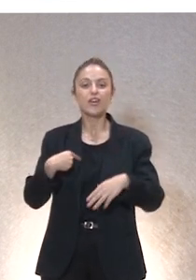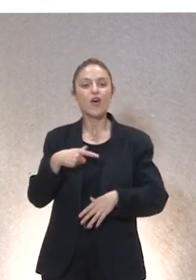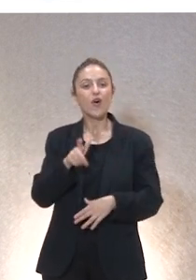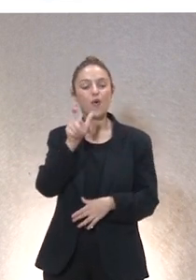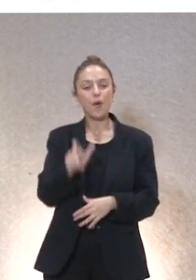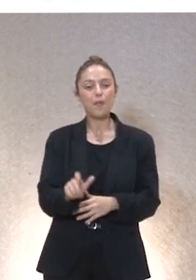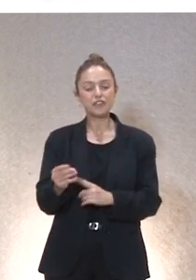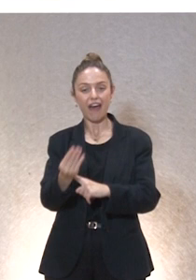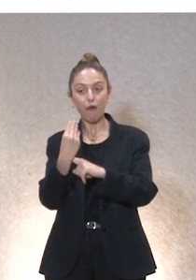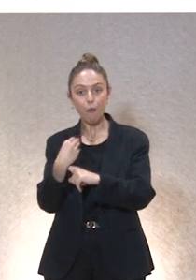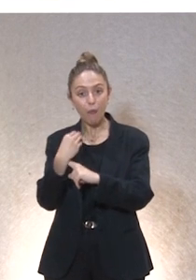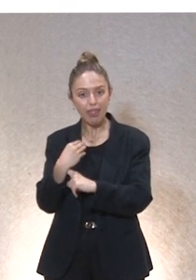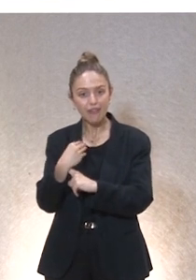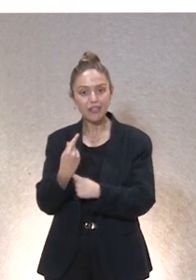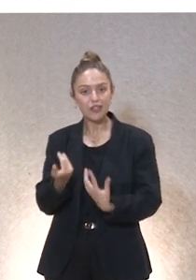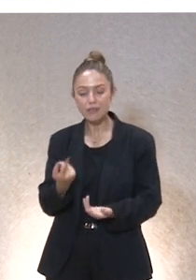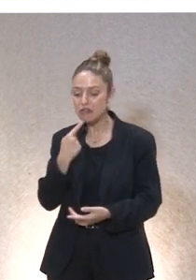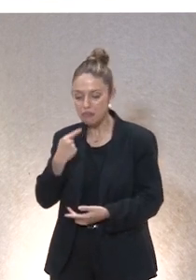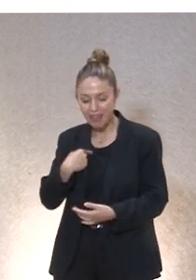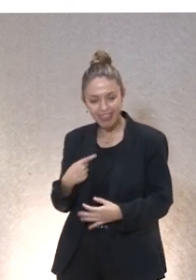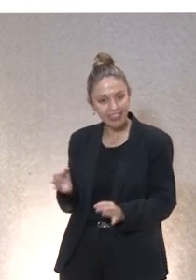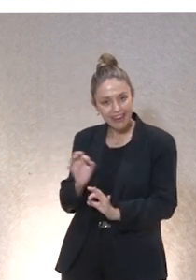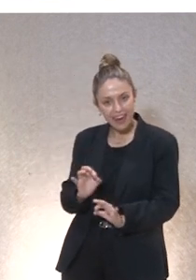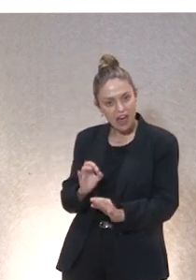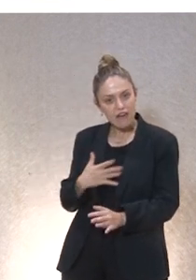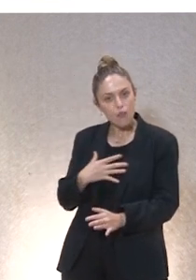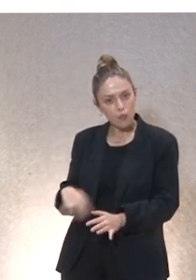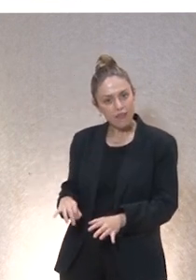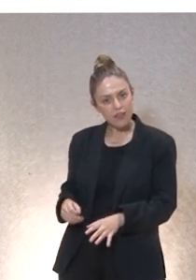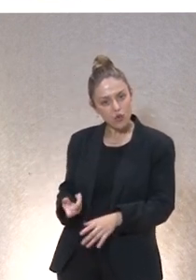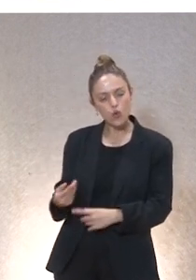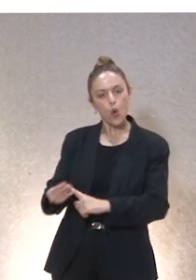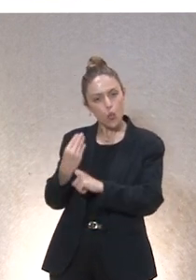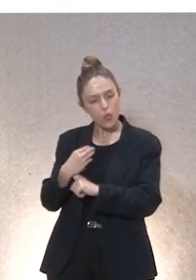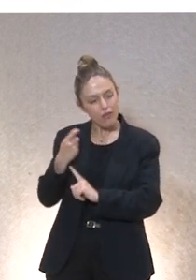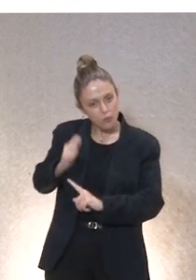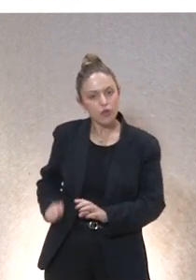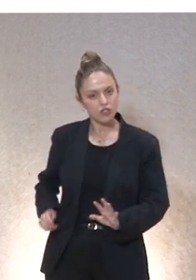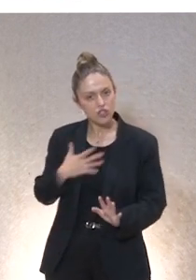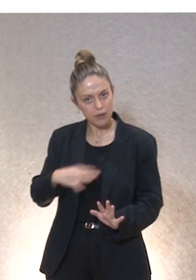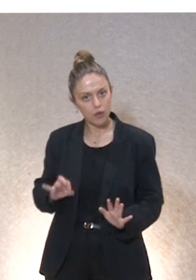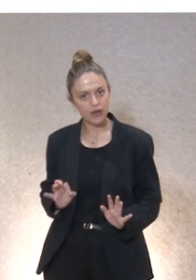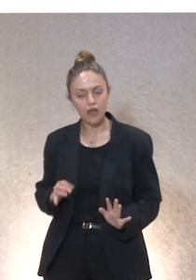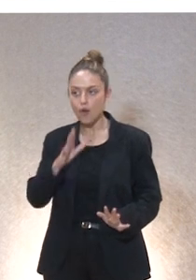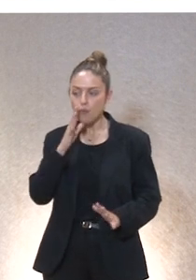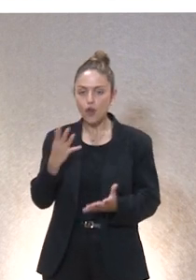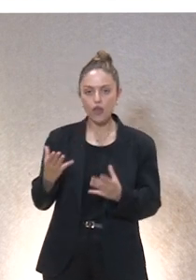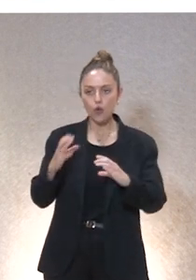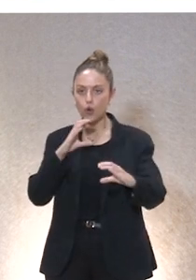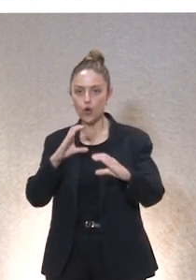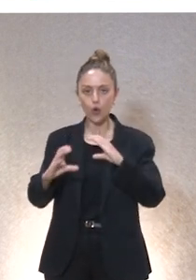sin necesidad de decirme nada y ser un cuidado profesional ¿por qué? pues porque hay comunicación